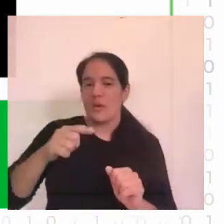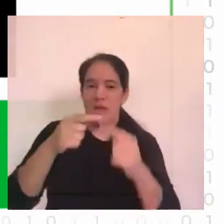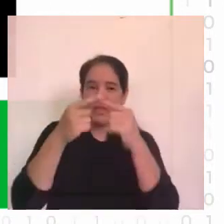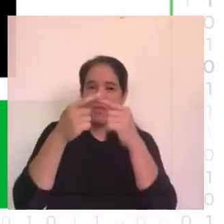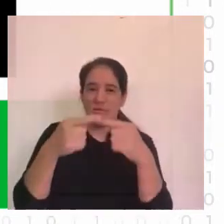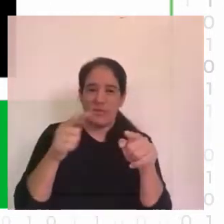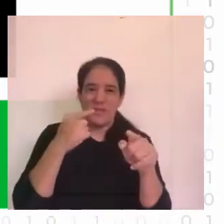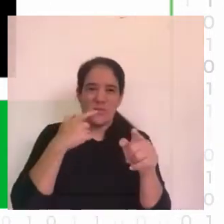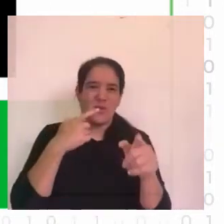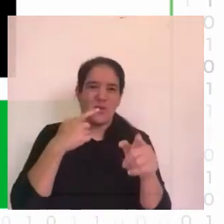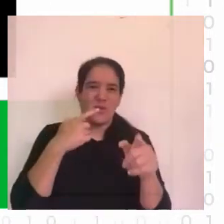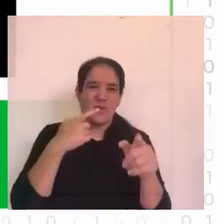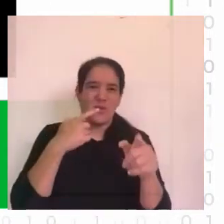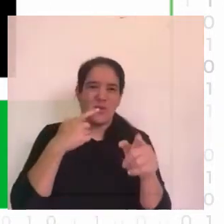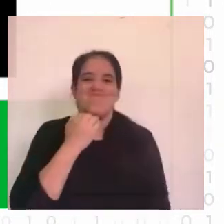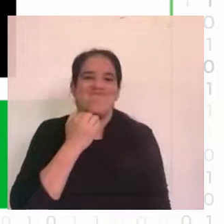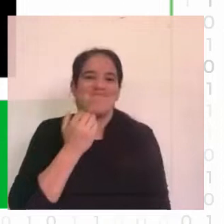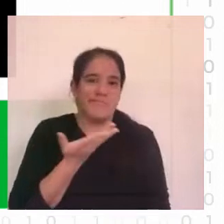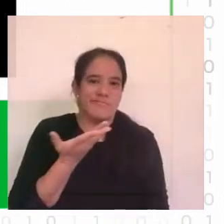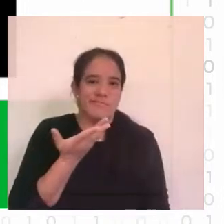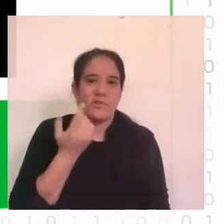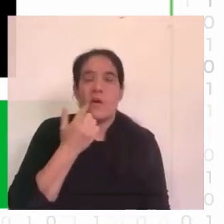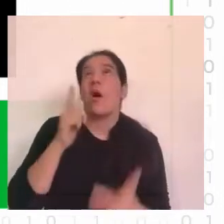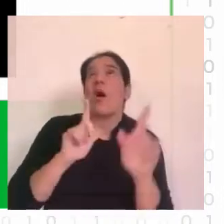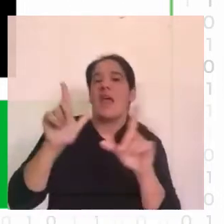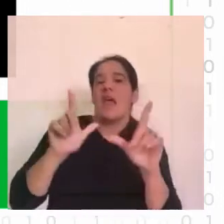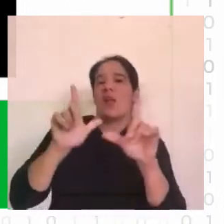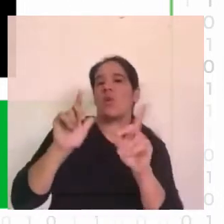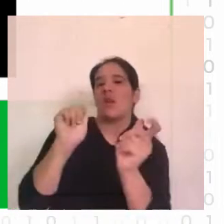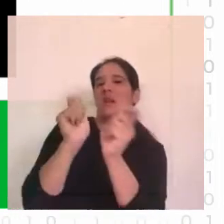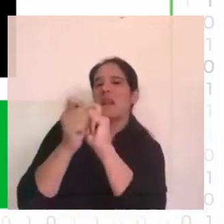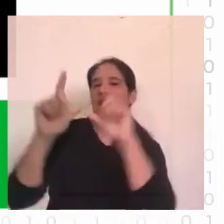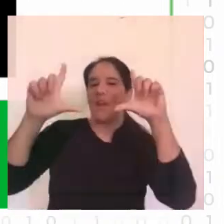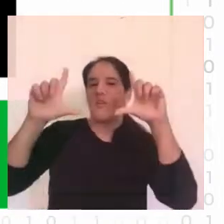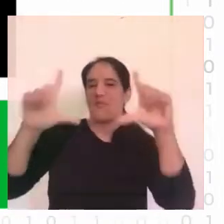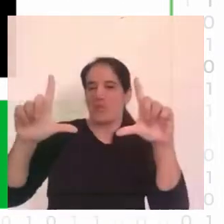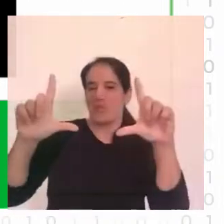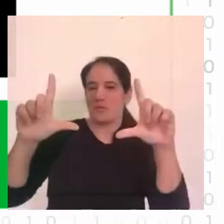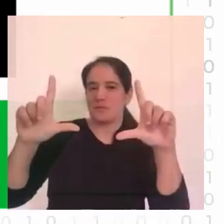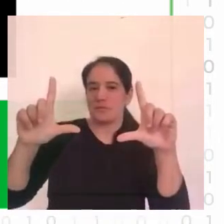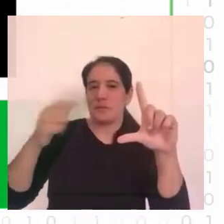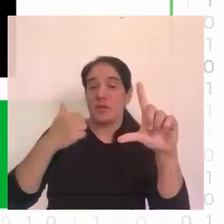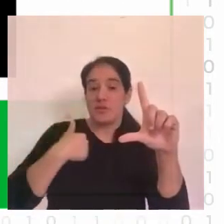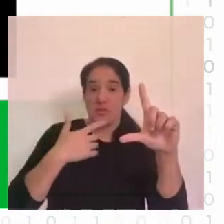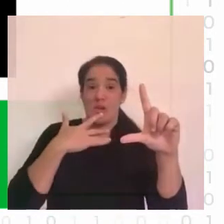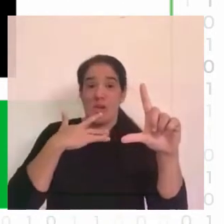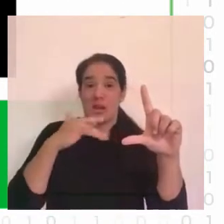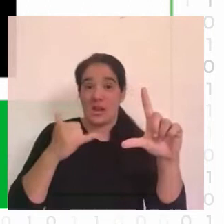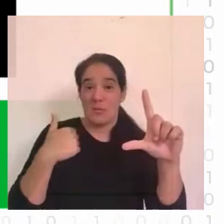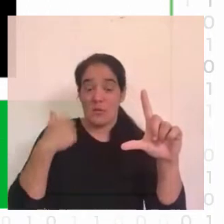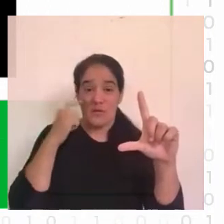y no al carácter aleatorio. Y por eso elegí este ejemplo porque si se fijan en la izquierda hay rastros de